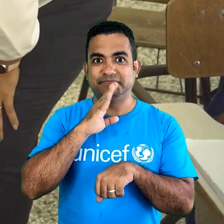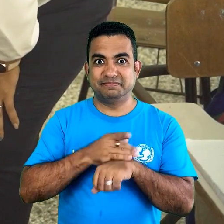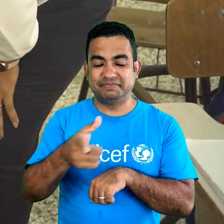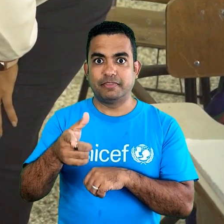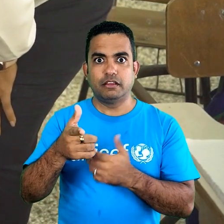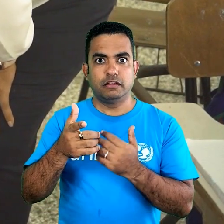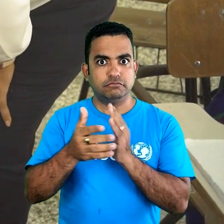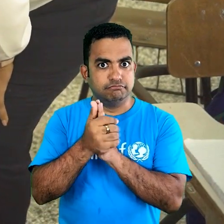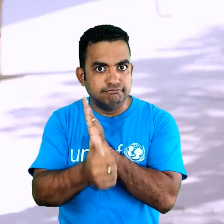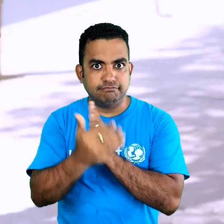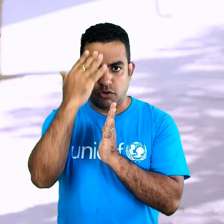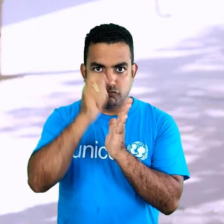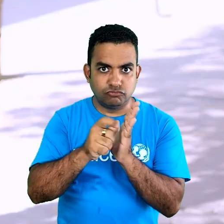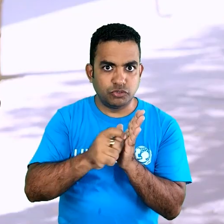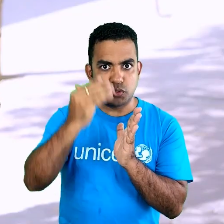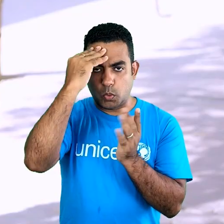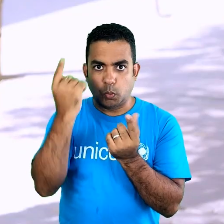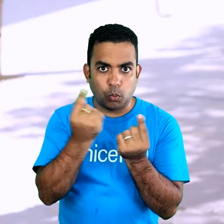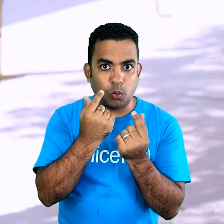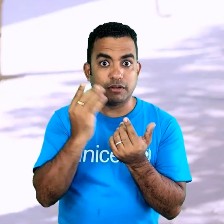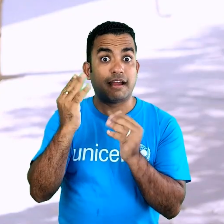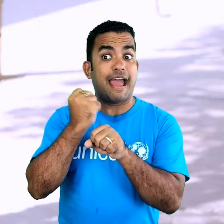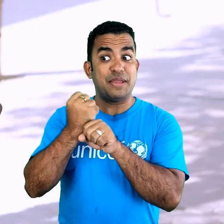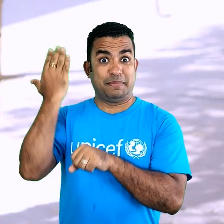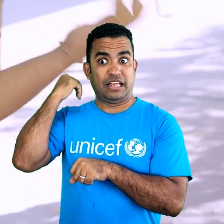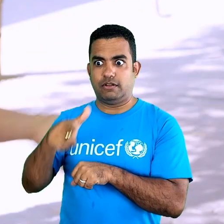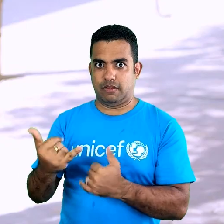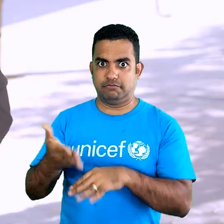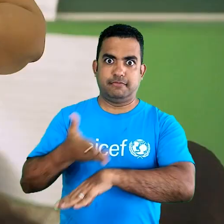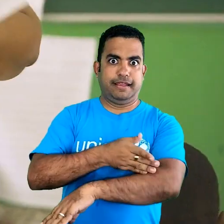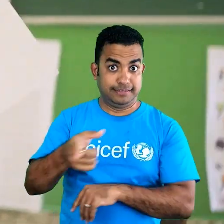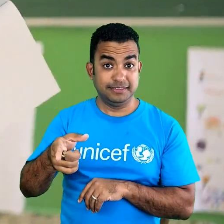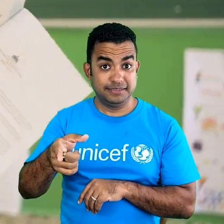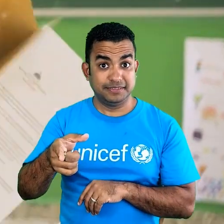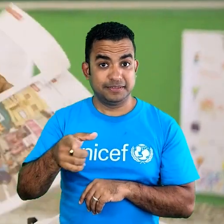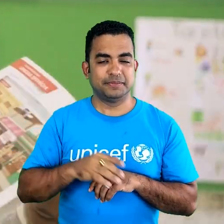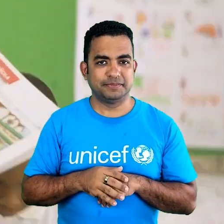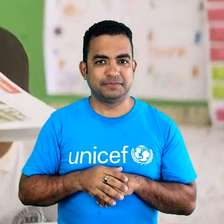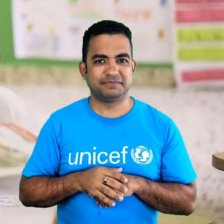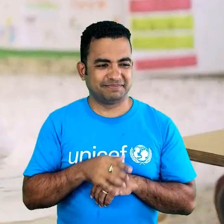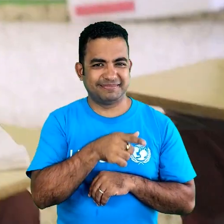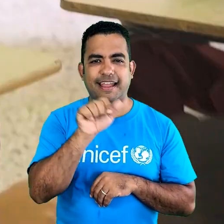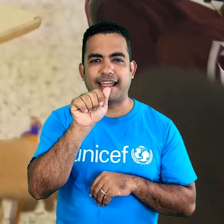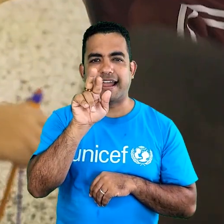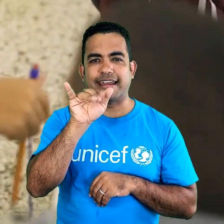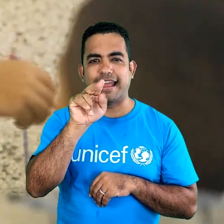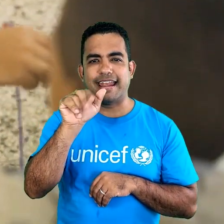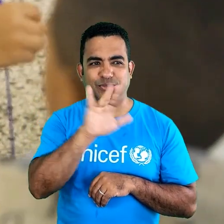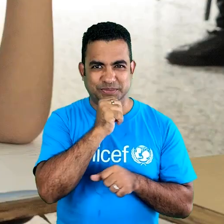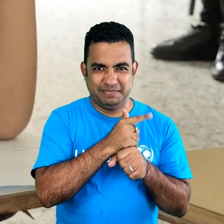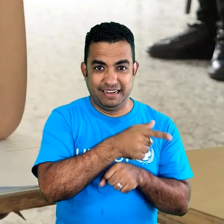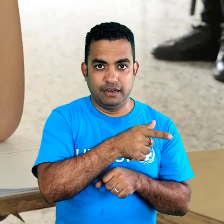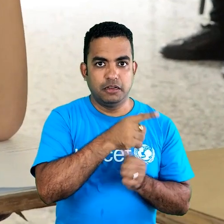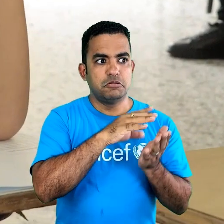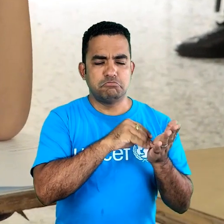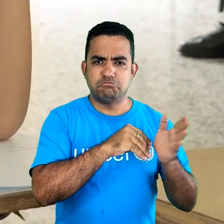Tiene más destreza en cuanto a la escritura, sabe mucho más que el año pasado. Tuve relación con la hermanita de Ariana